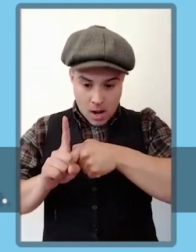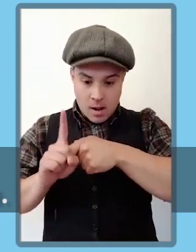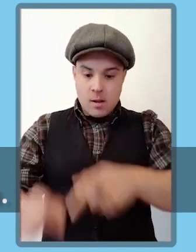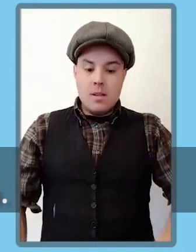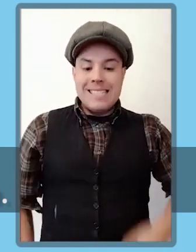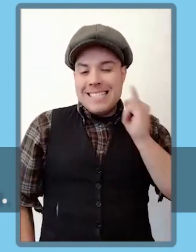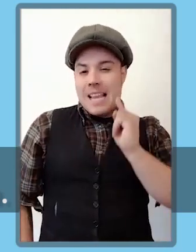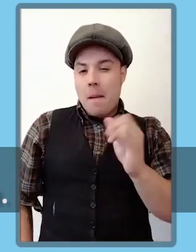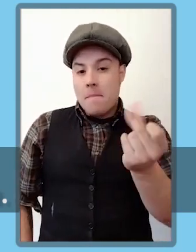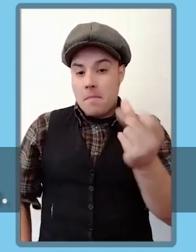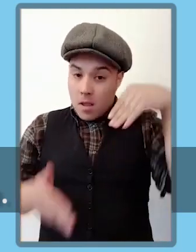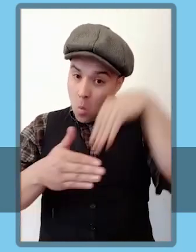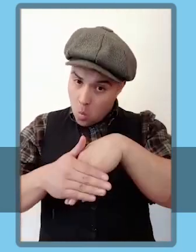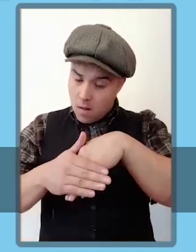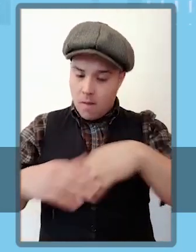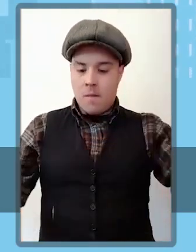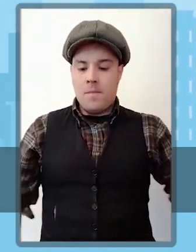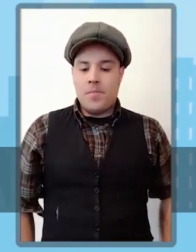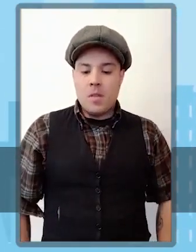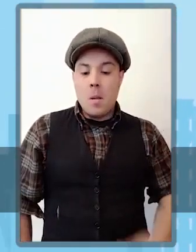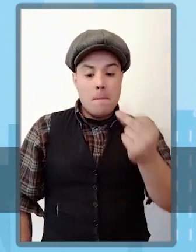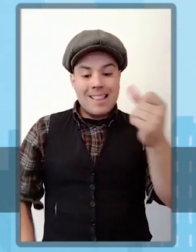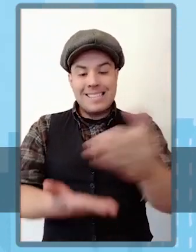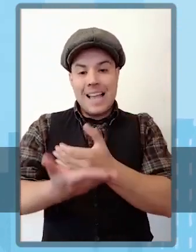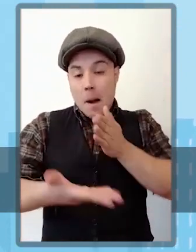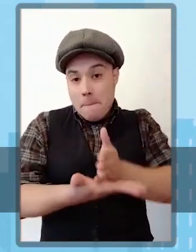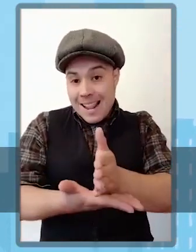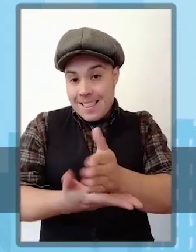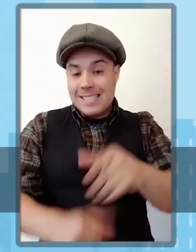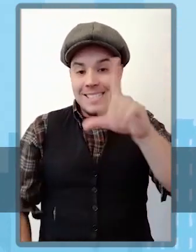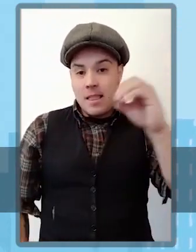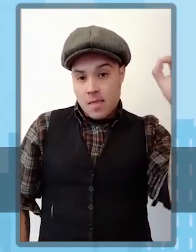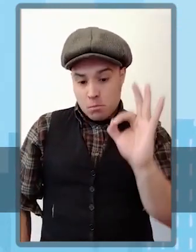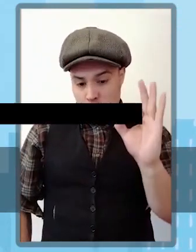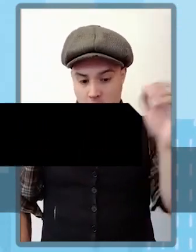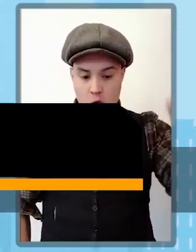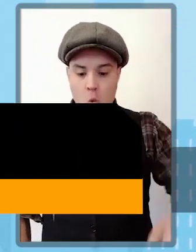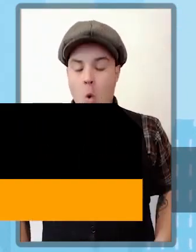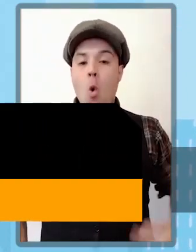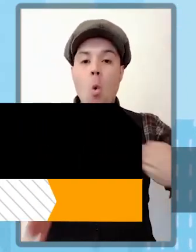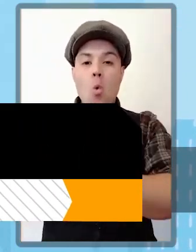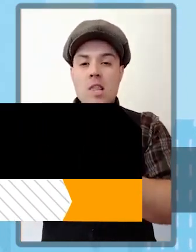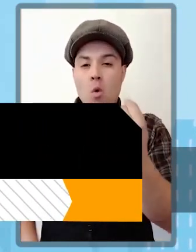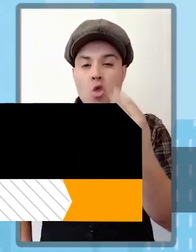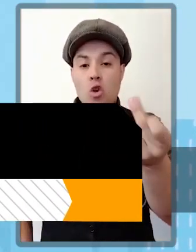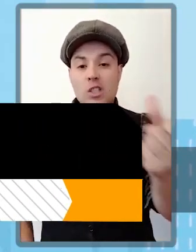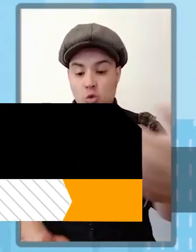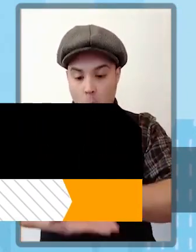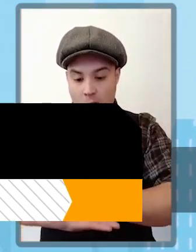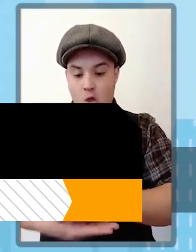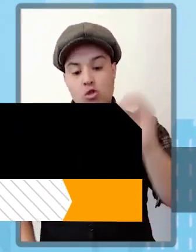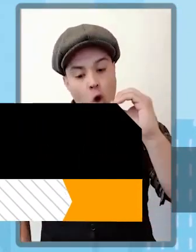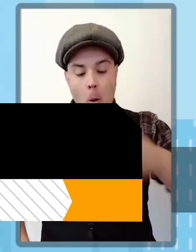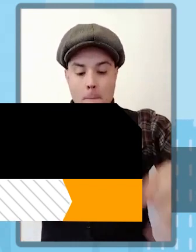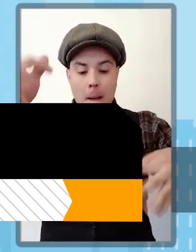desempleadas que no cumplan los requisitos para acceder al seguro de cesantía pueden recibir el subsidio de cesantía. Este aporte es pagado